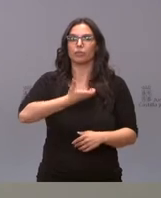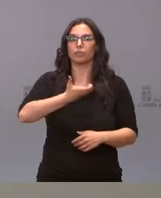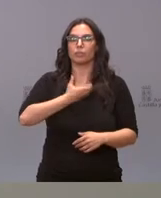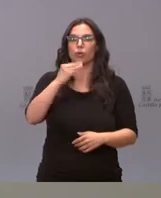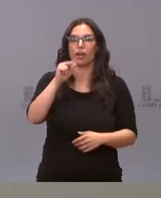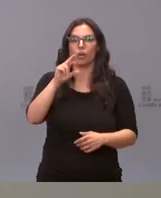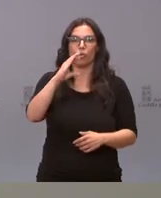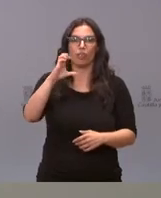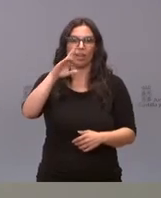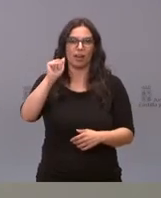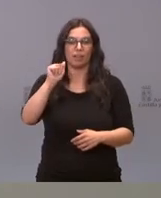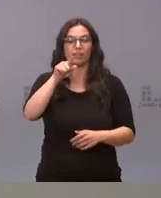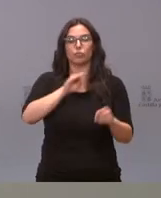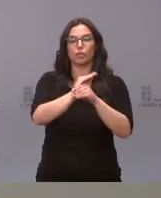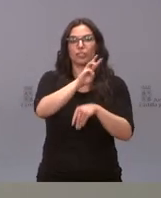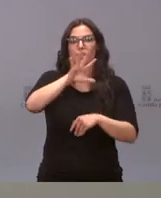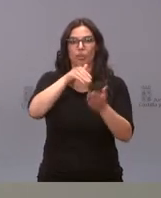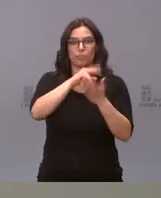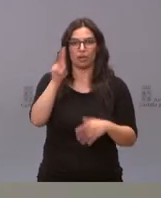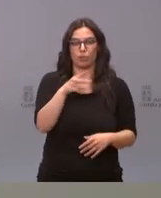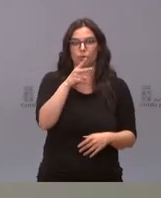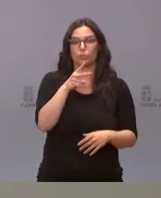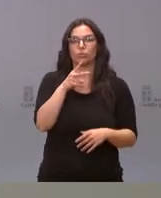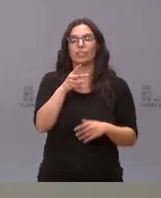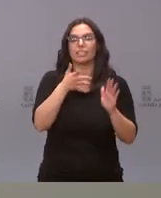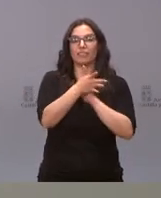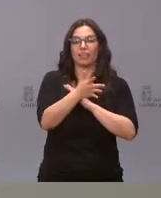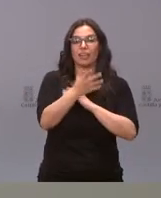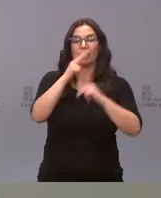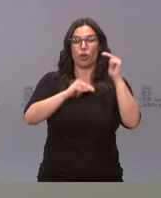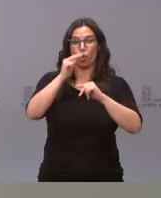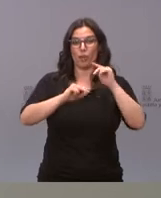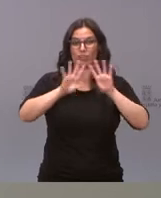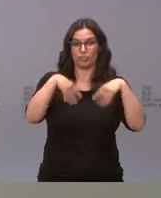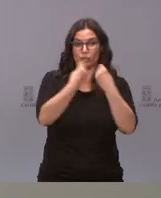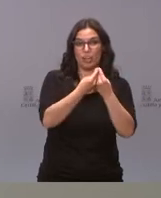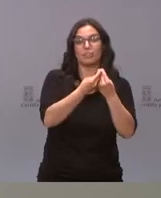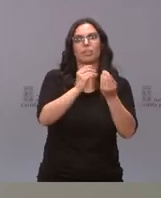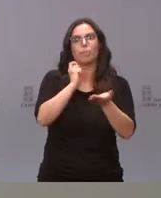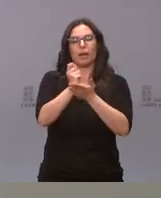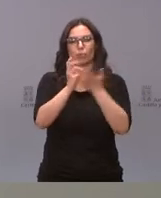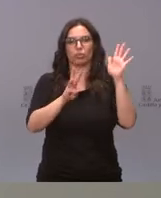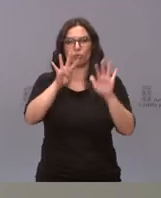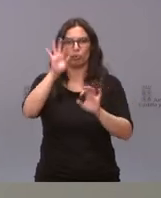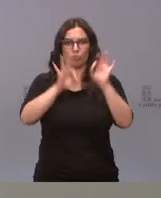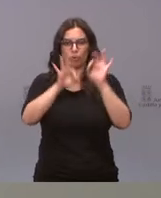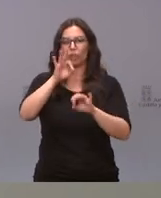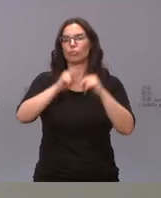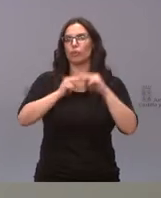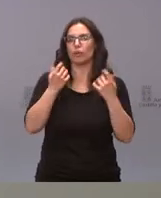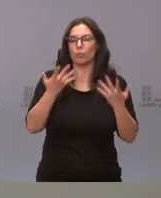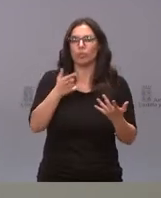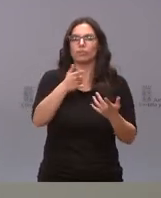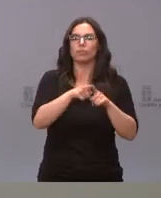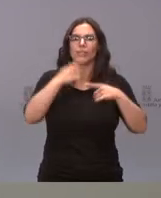Carrocera. Es una subvención de 35.000 euros, es el 89 por ciento de unas obras que va a cometer dicho ayuntamiento para aumentar la seguridad de